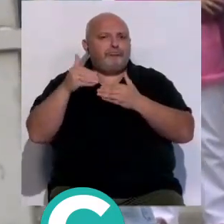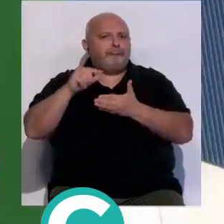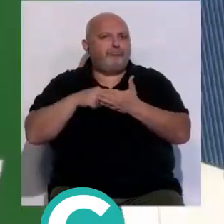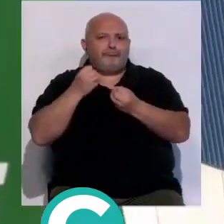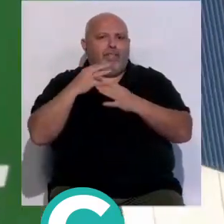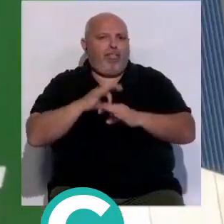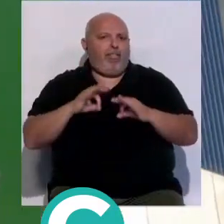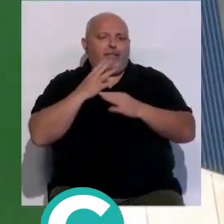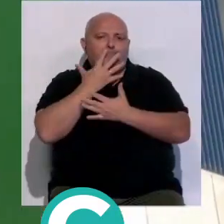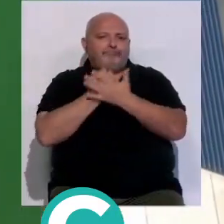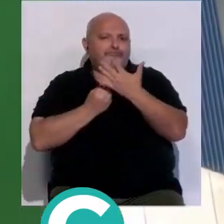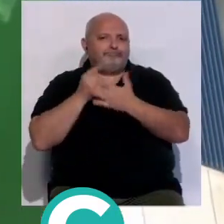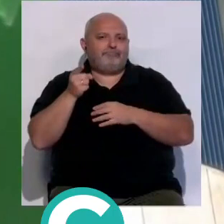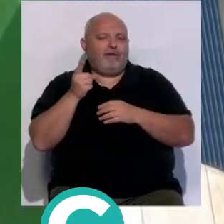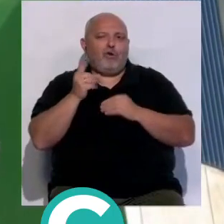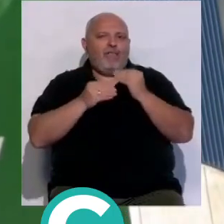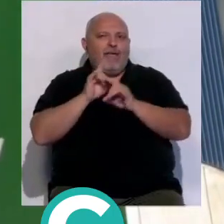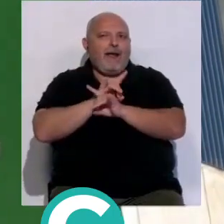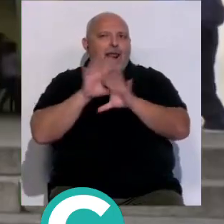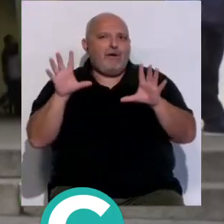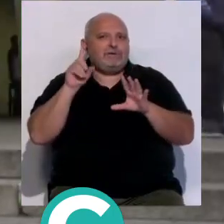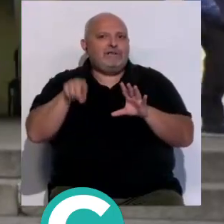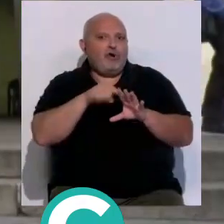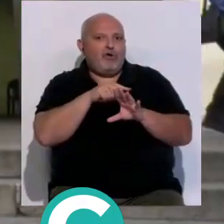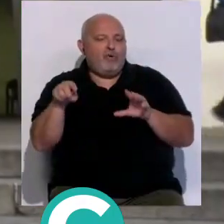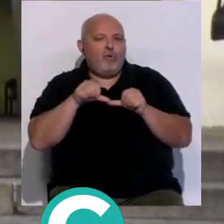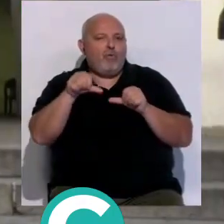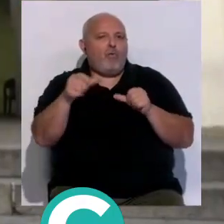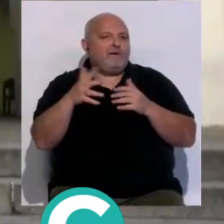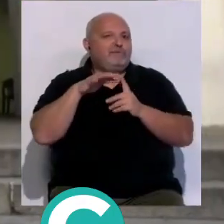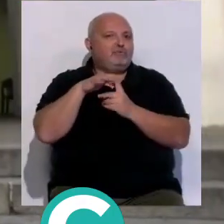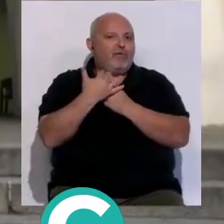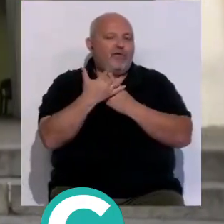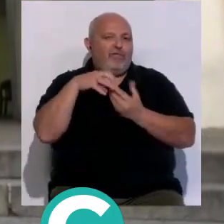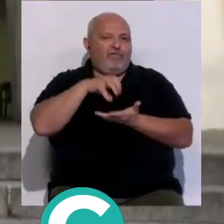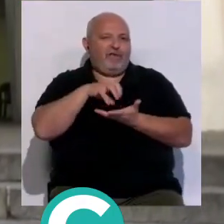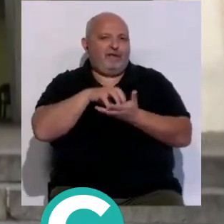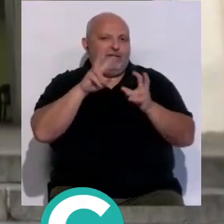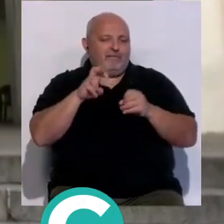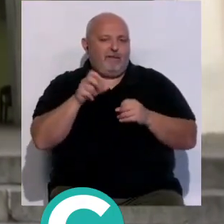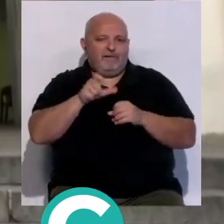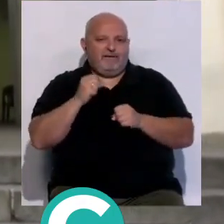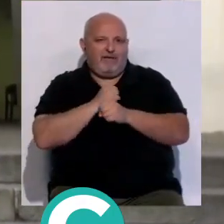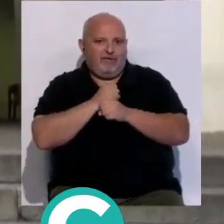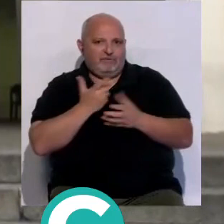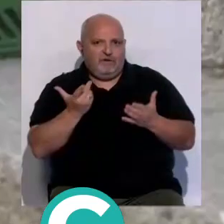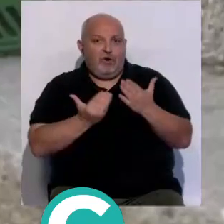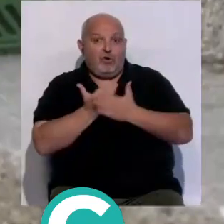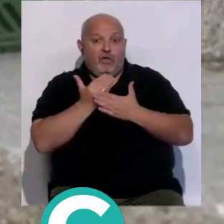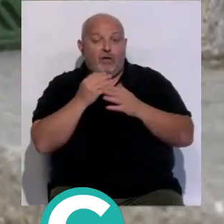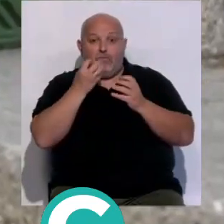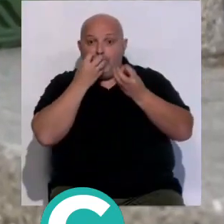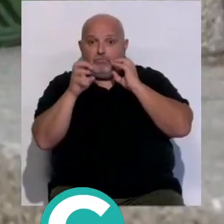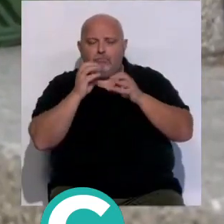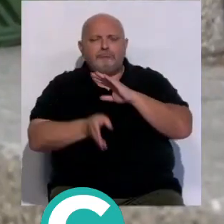contratación una estrategia dicen de no aclarar definitivamente cuál es la situación del centro en materia de personal Las jornadas de